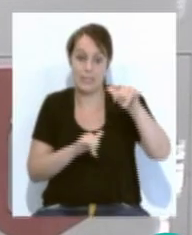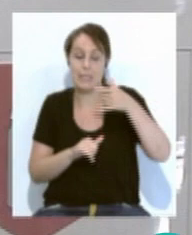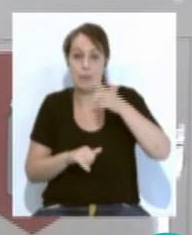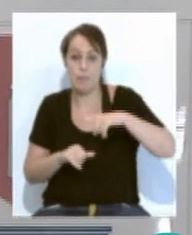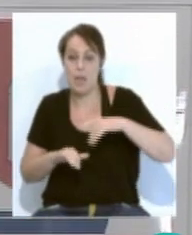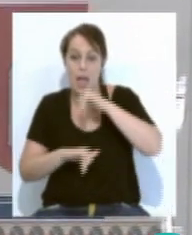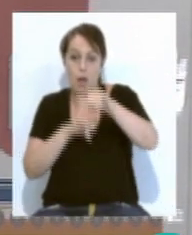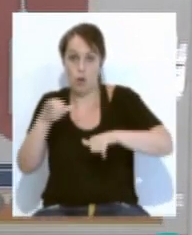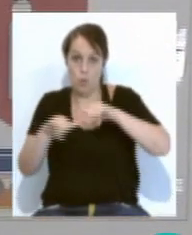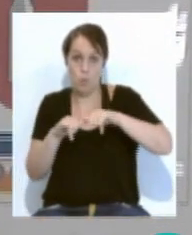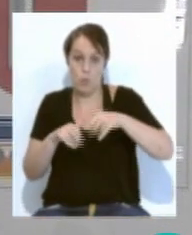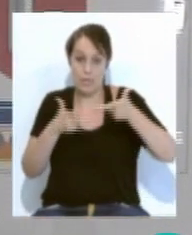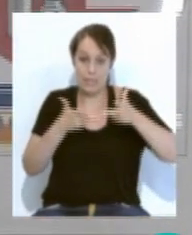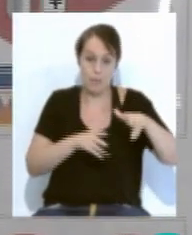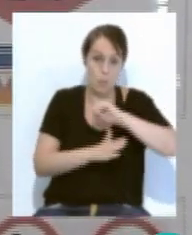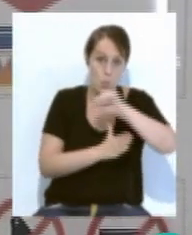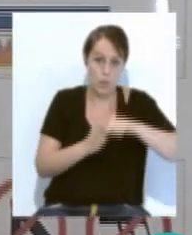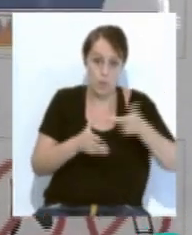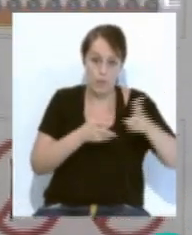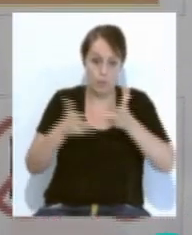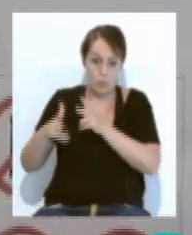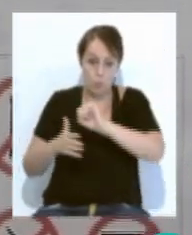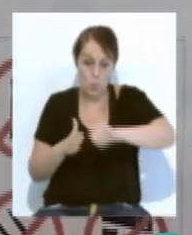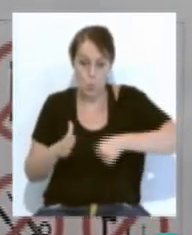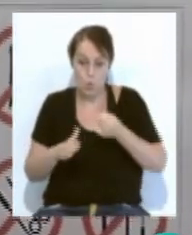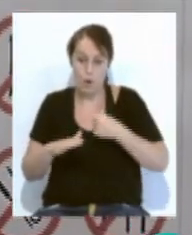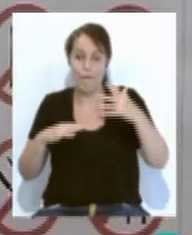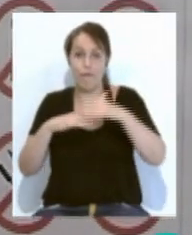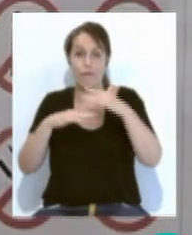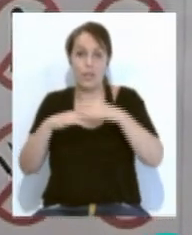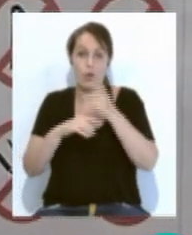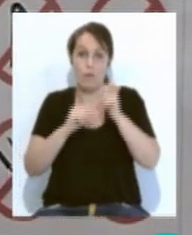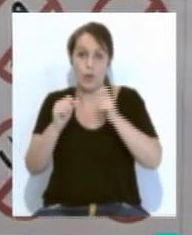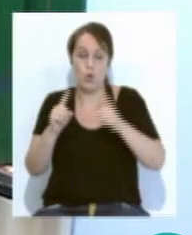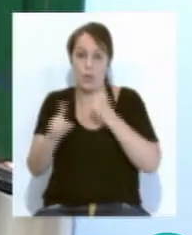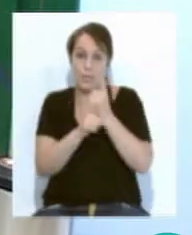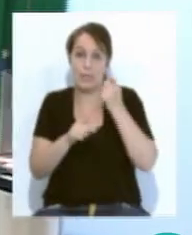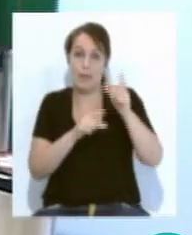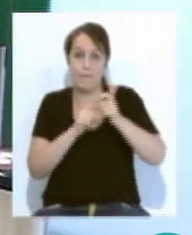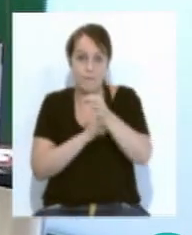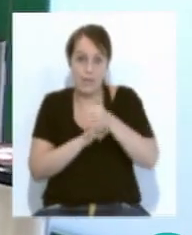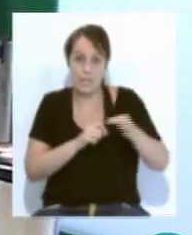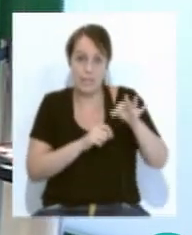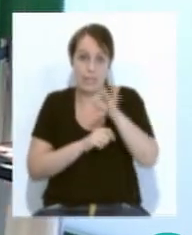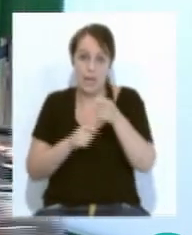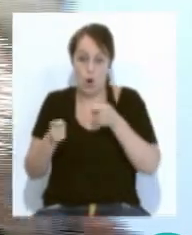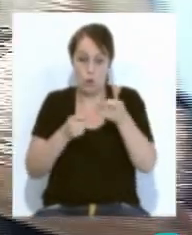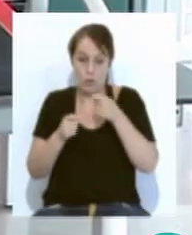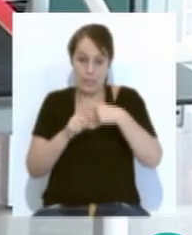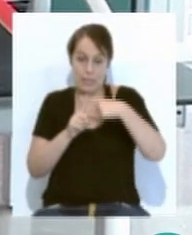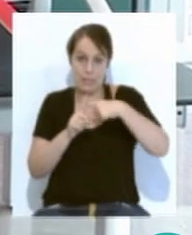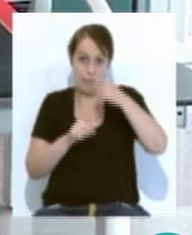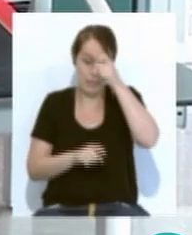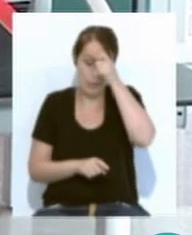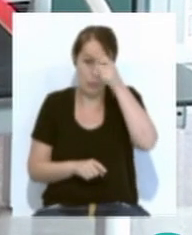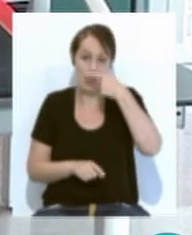aeropuertos. Asientos vacíos entre personas, activación de filtros, antivirus y bacterias, controles de temperatura, señalética,